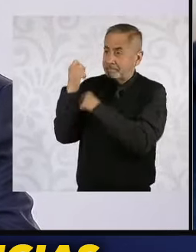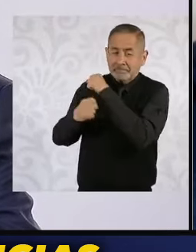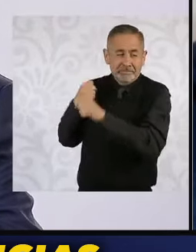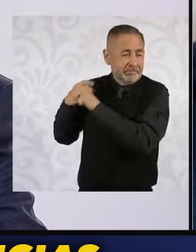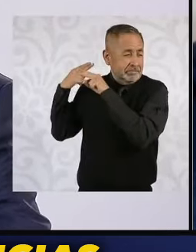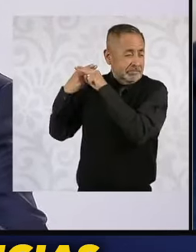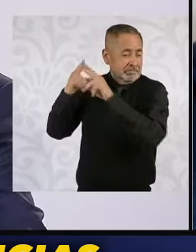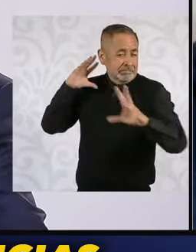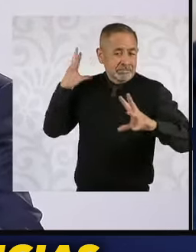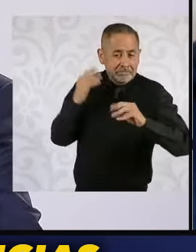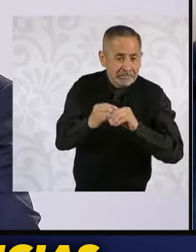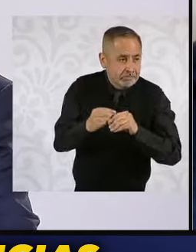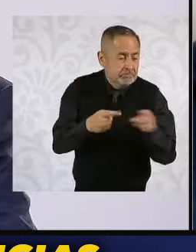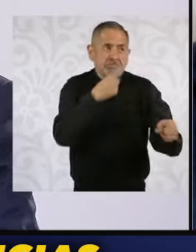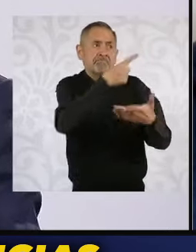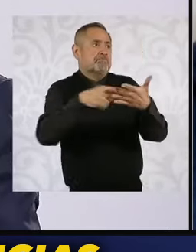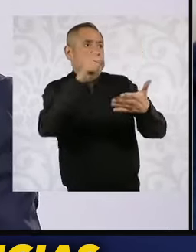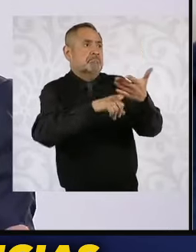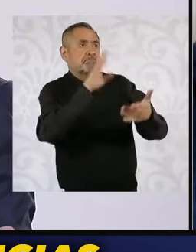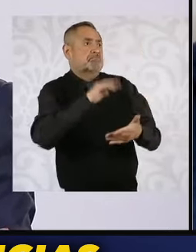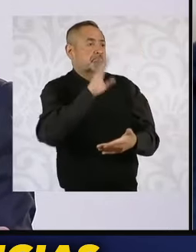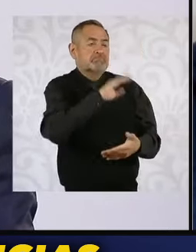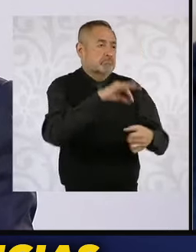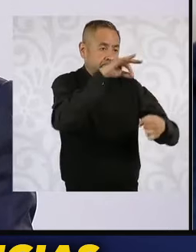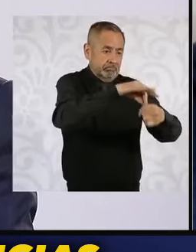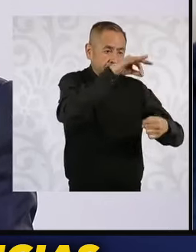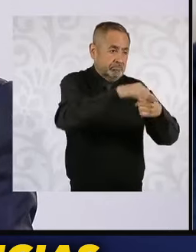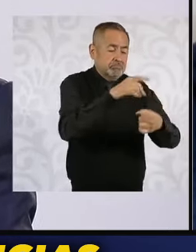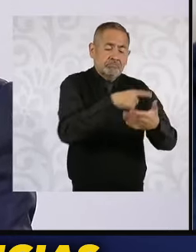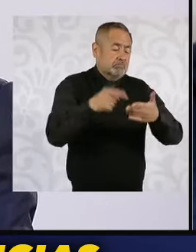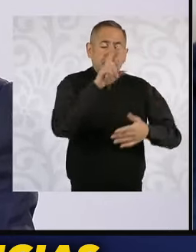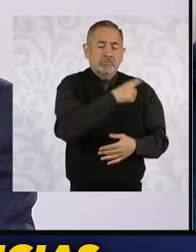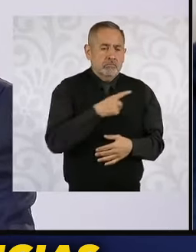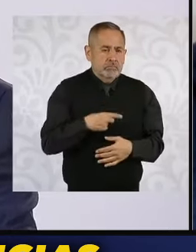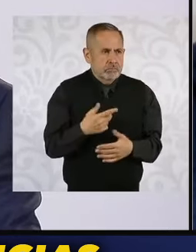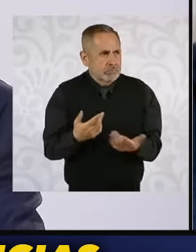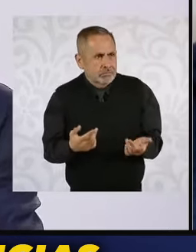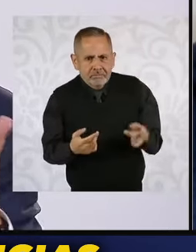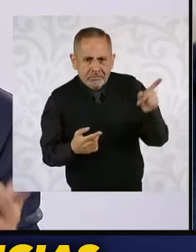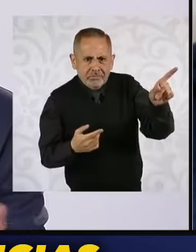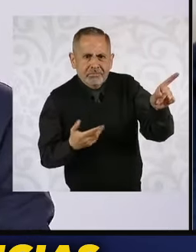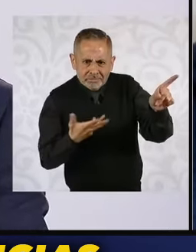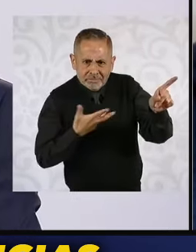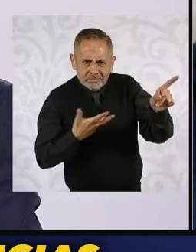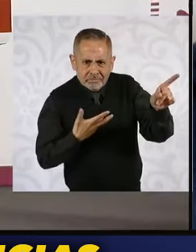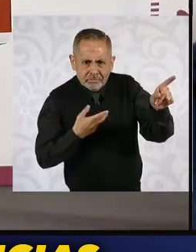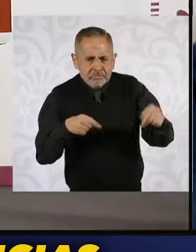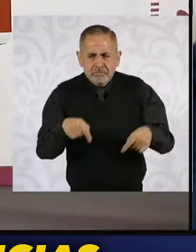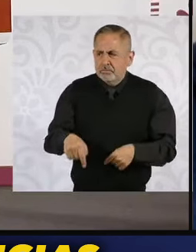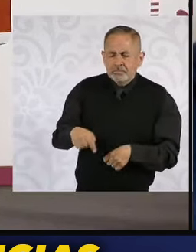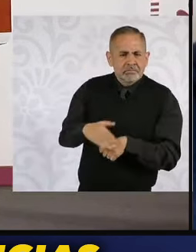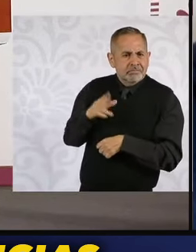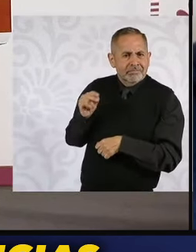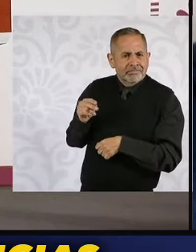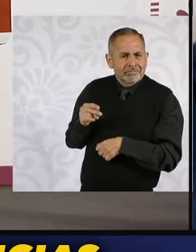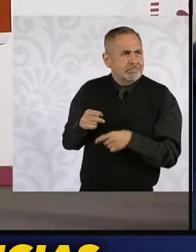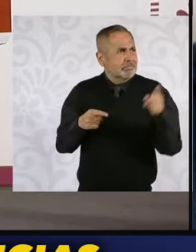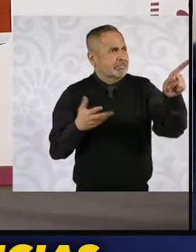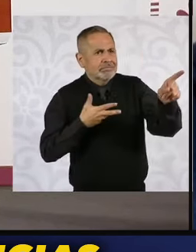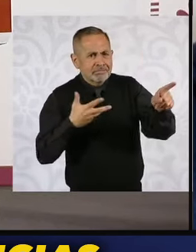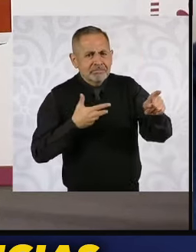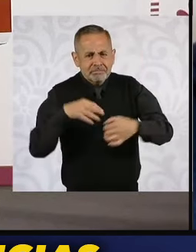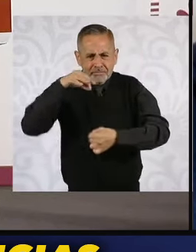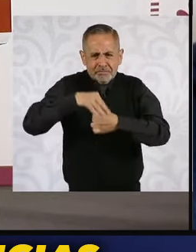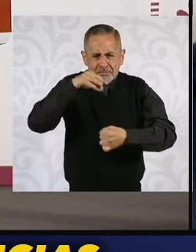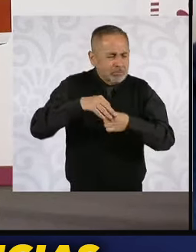poner en tela de juicio el proceso de elección de los jueces. Eso no cuestiona ni la democracia, ni los resultados de la idoneidad